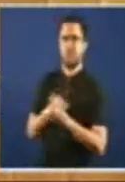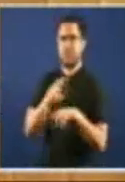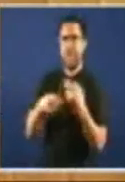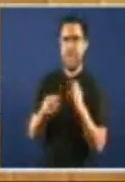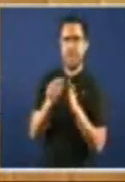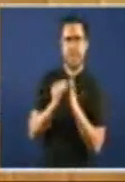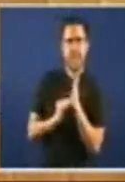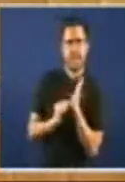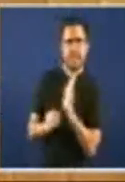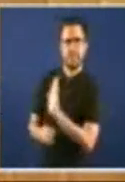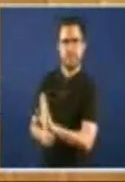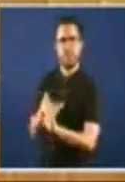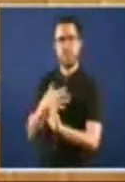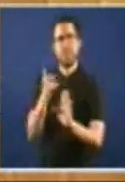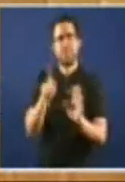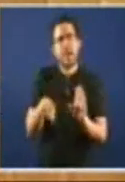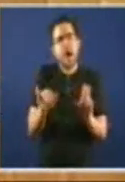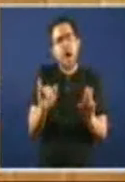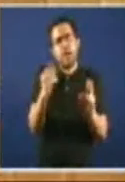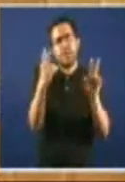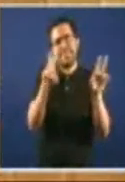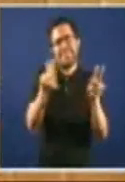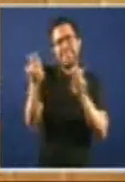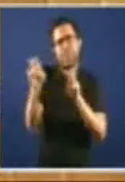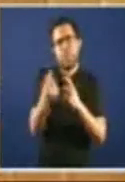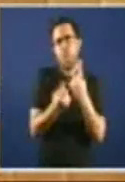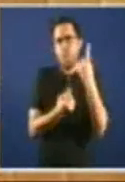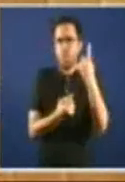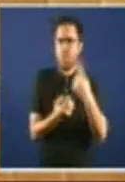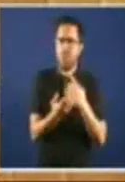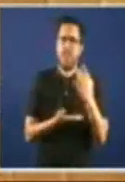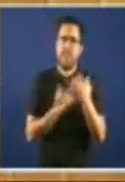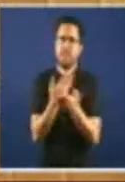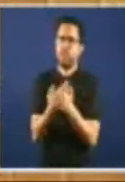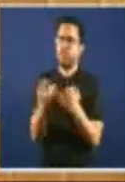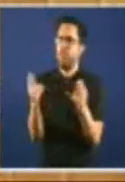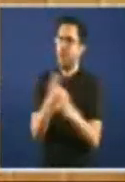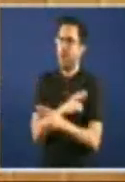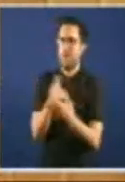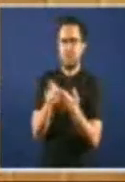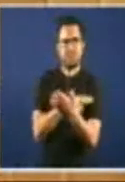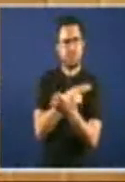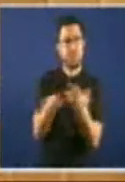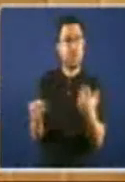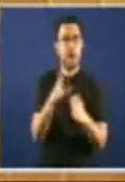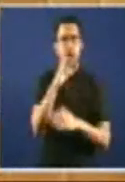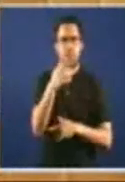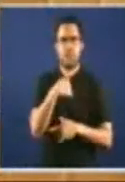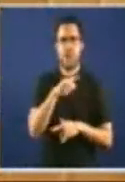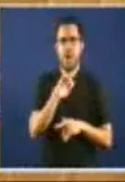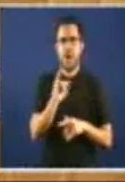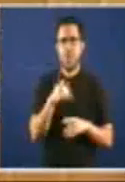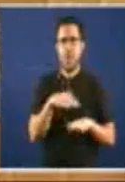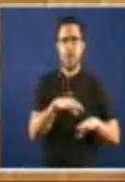que pedimos Que se retire completamente Posto que en algúns casos Se están invadindo competencias As administracións